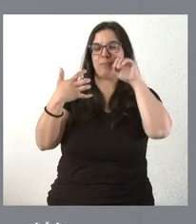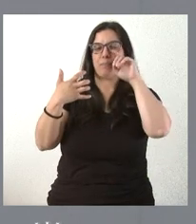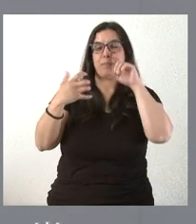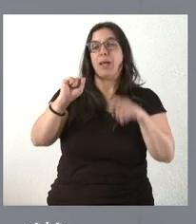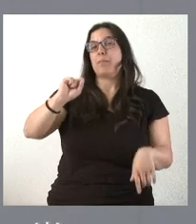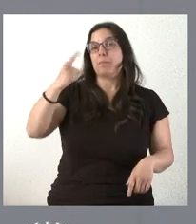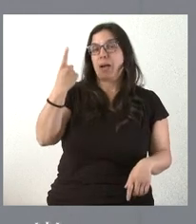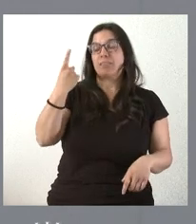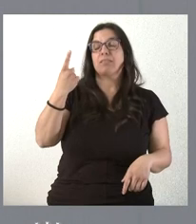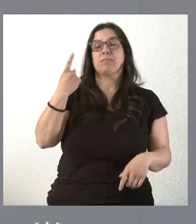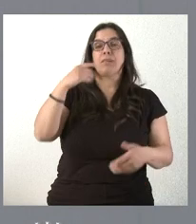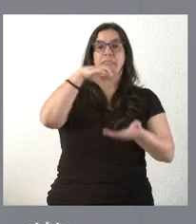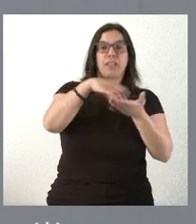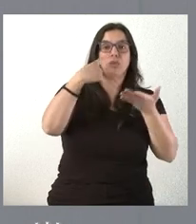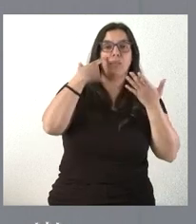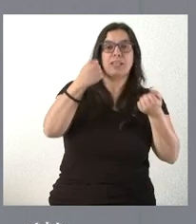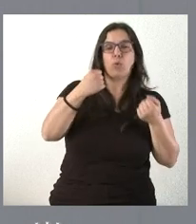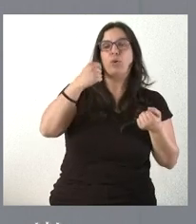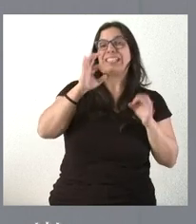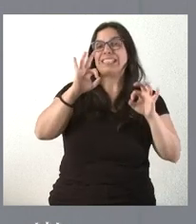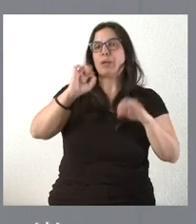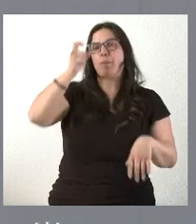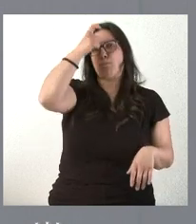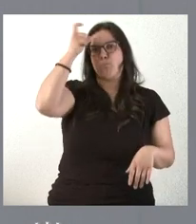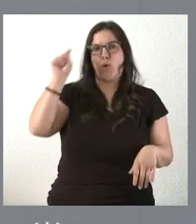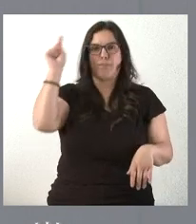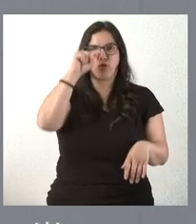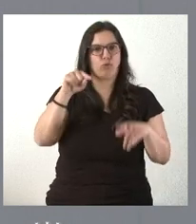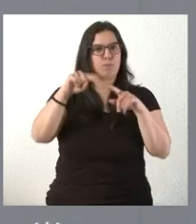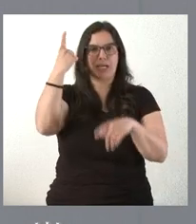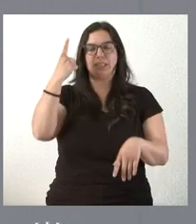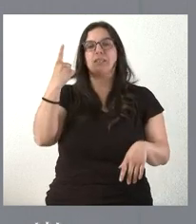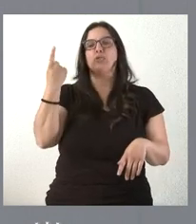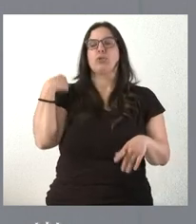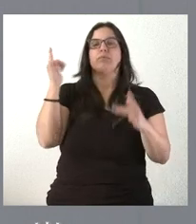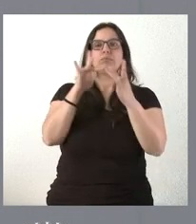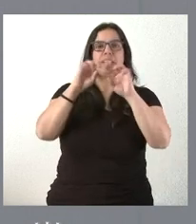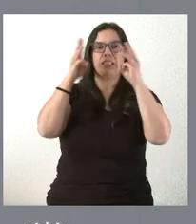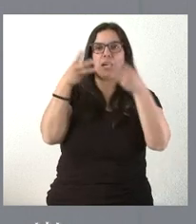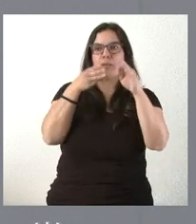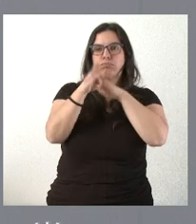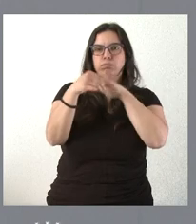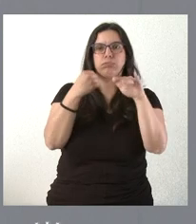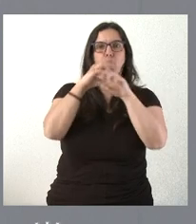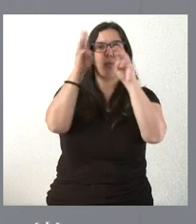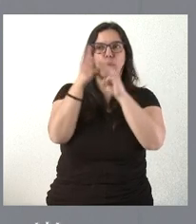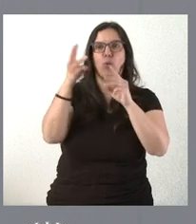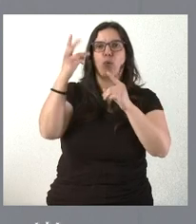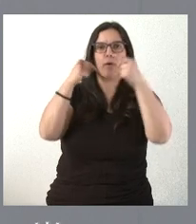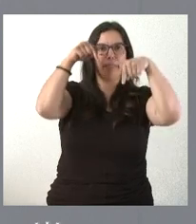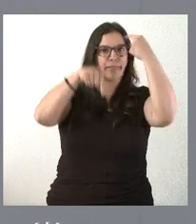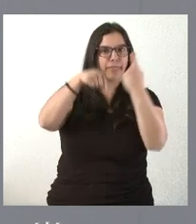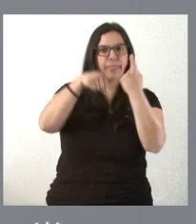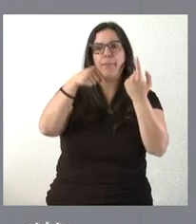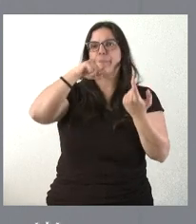el caso de la atención primaria y del ámbito rural. Y, por tanto, la conectividad wifi y la conectividad de todo tipo